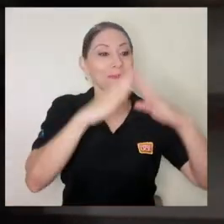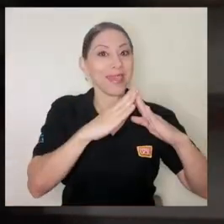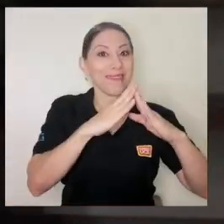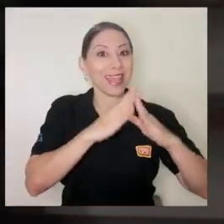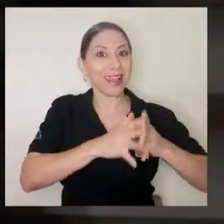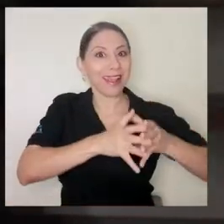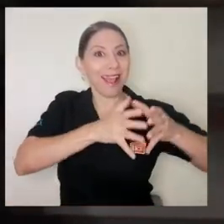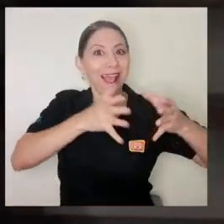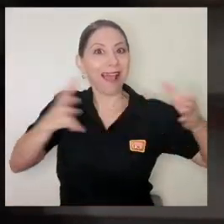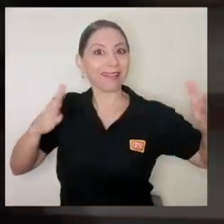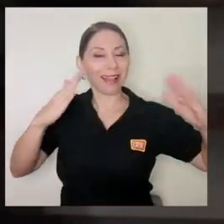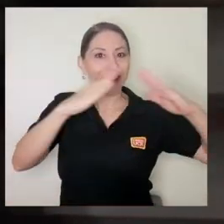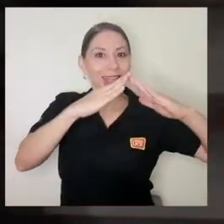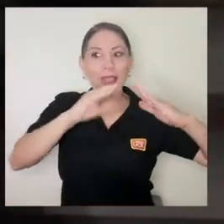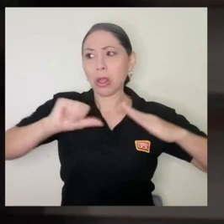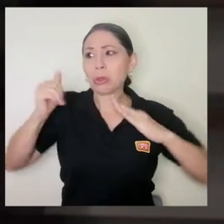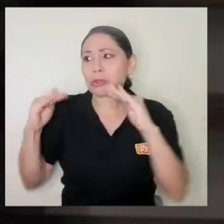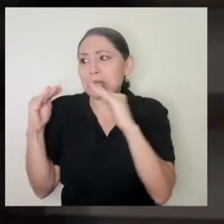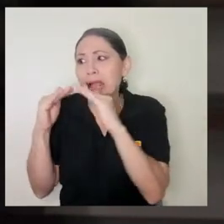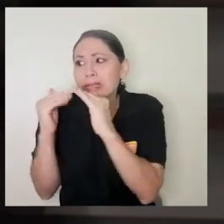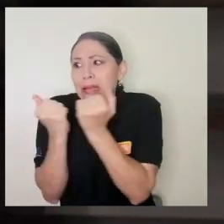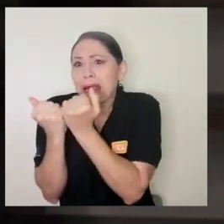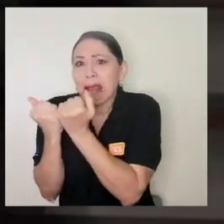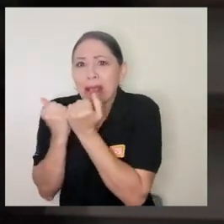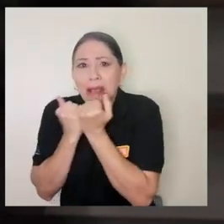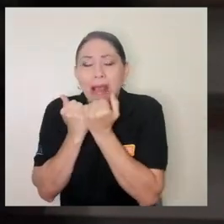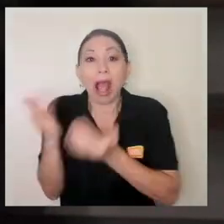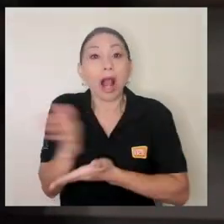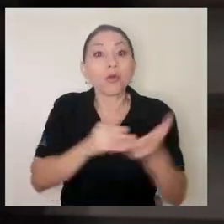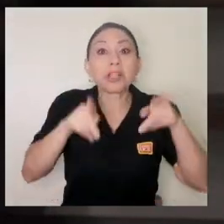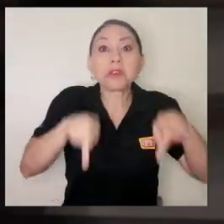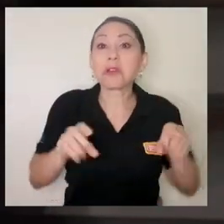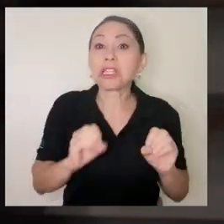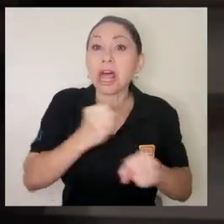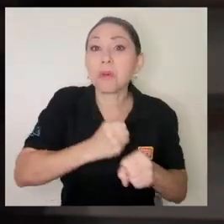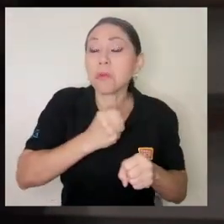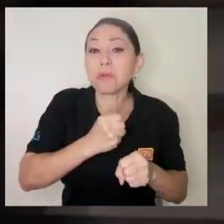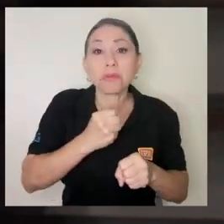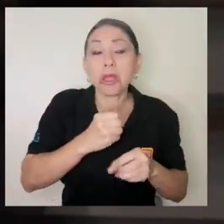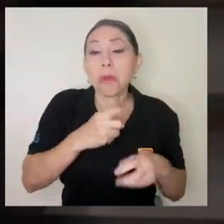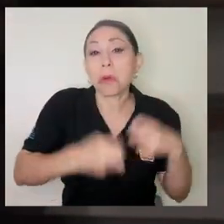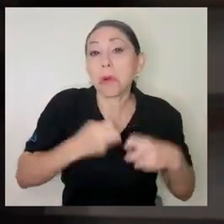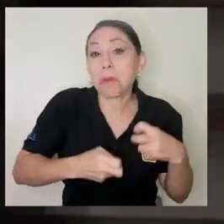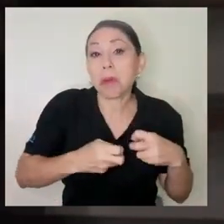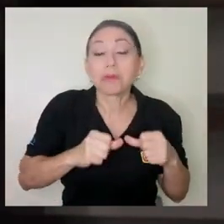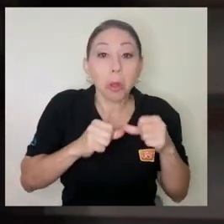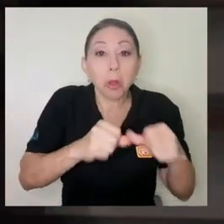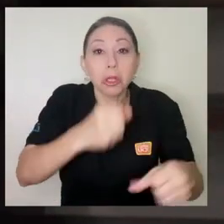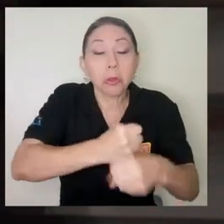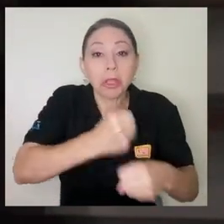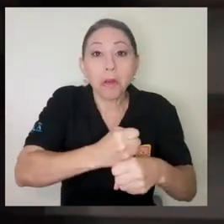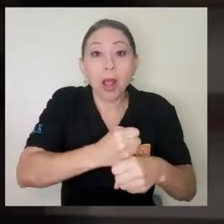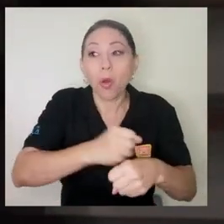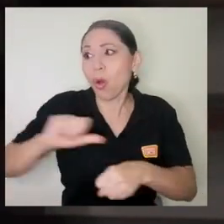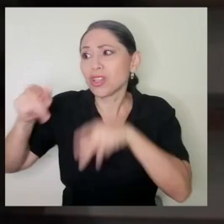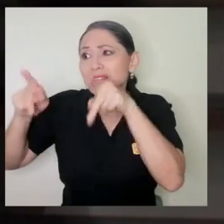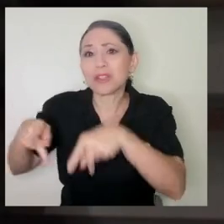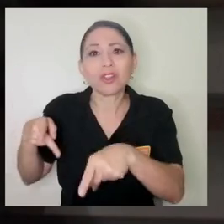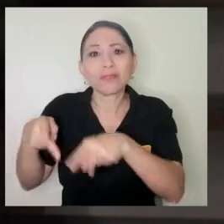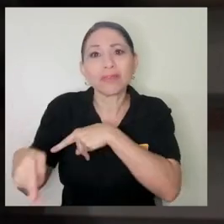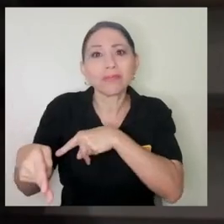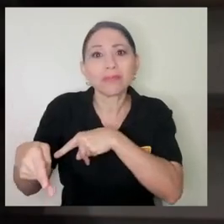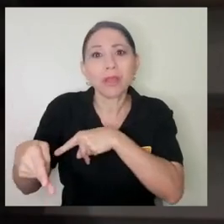viven hacinados hay quienes no tienen ningún problema siguen teniendo su salario y hay quienes fueron suspendidos o sea fueron suspendidos sus contratos fueron